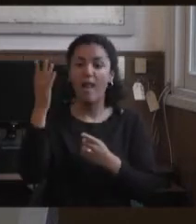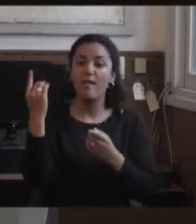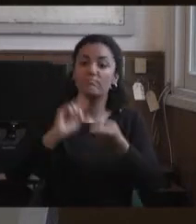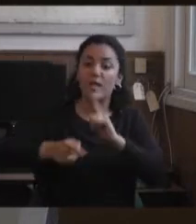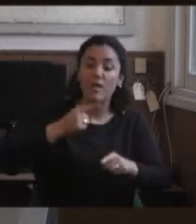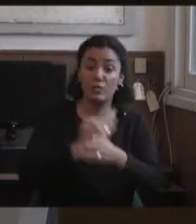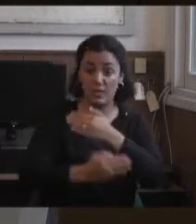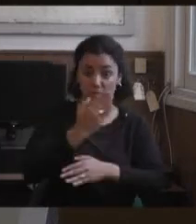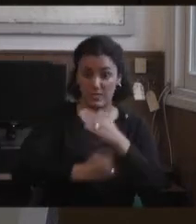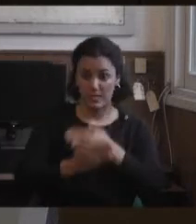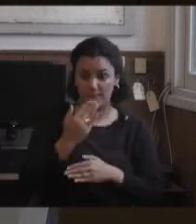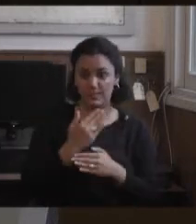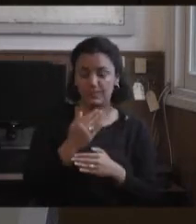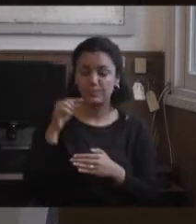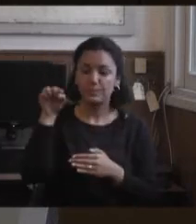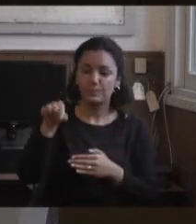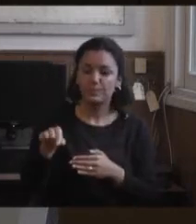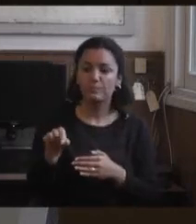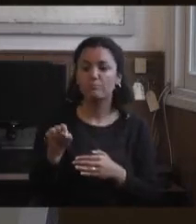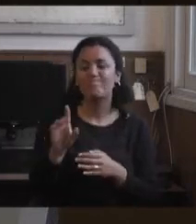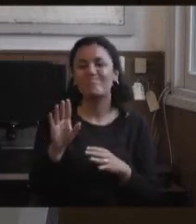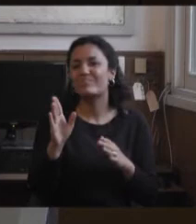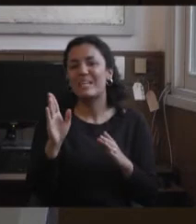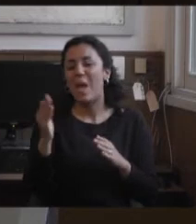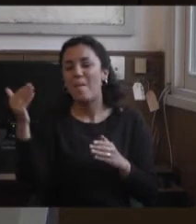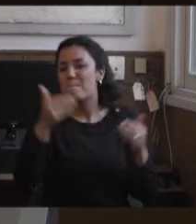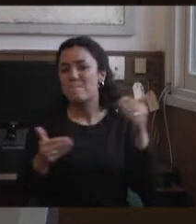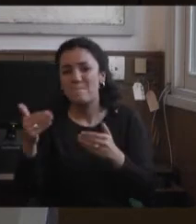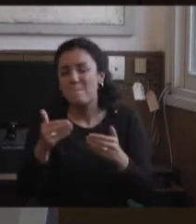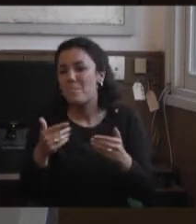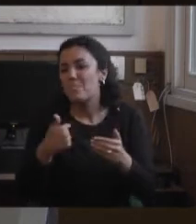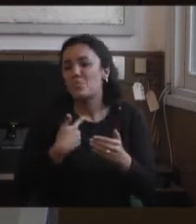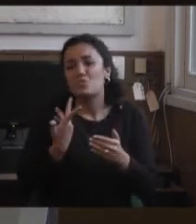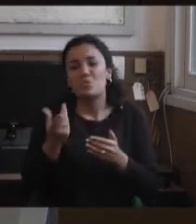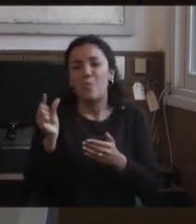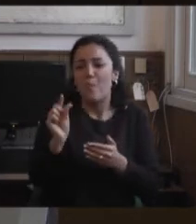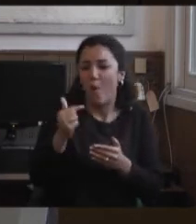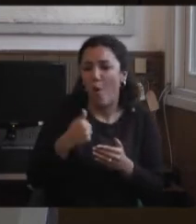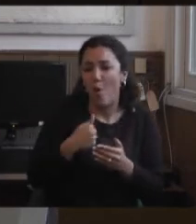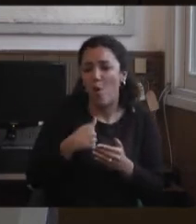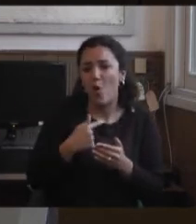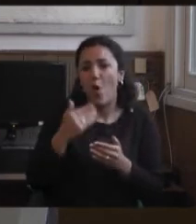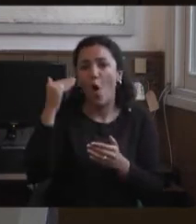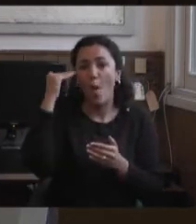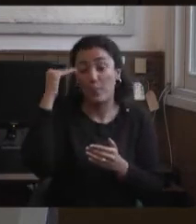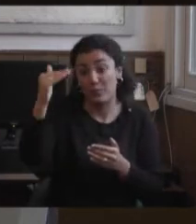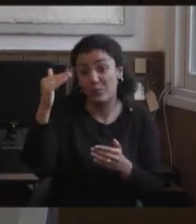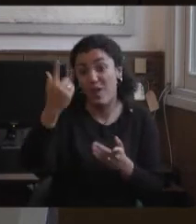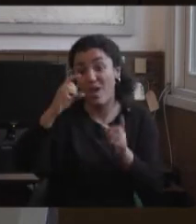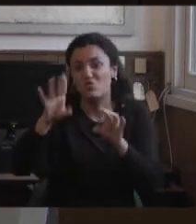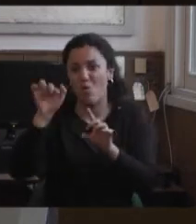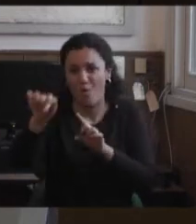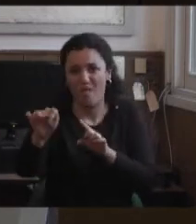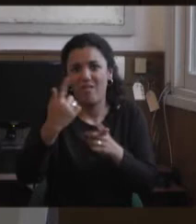discapacidad, que no me dieron mucha participación porque yo todavía no era docente, así que me dejaron solamente como oyente, pero ahí